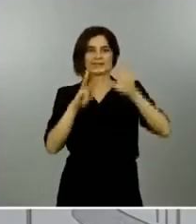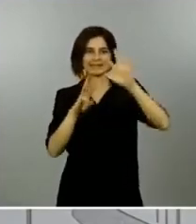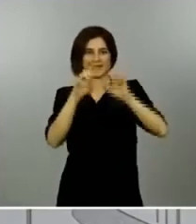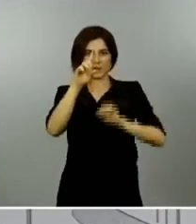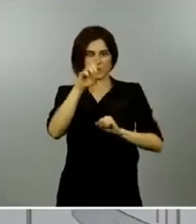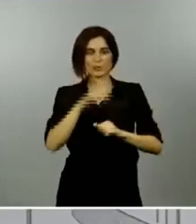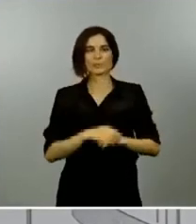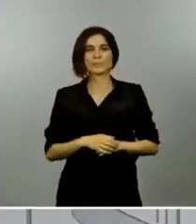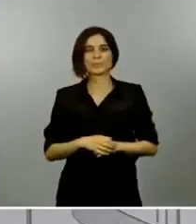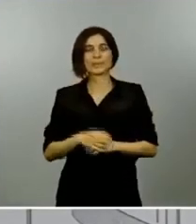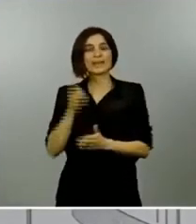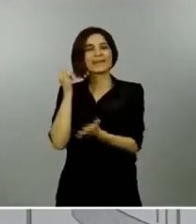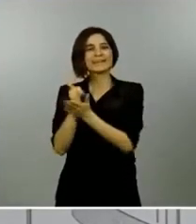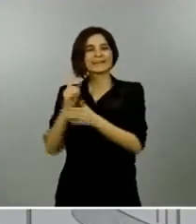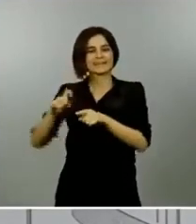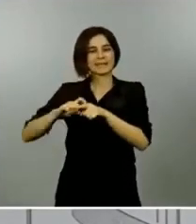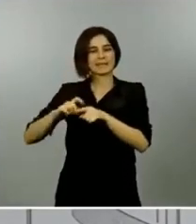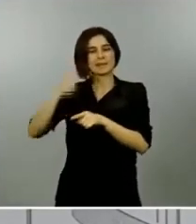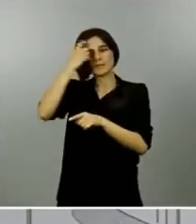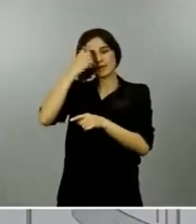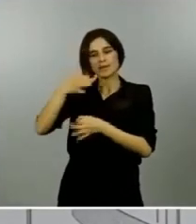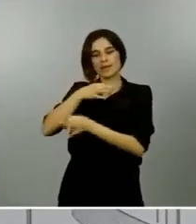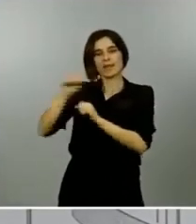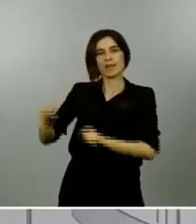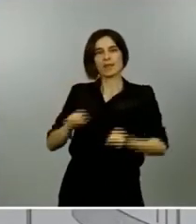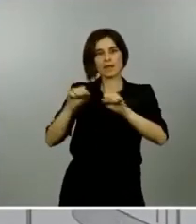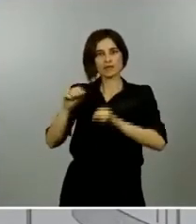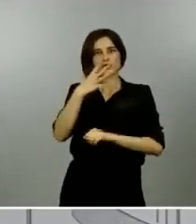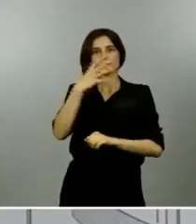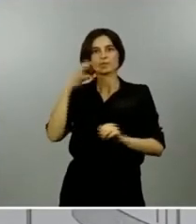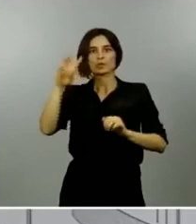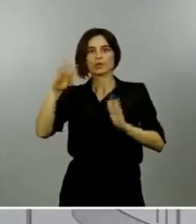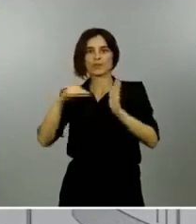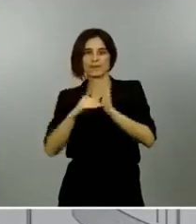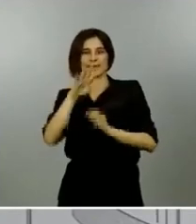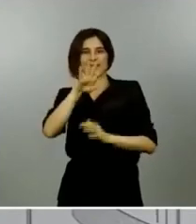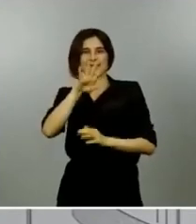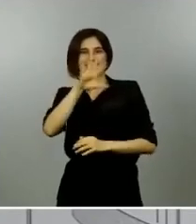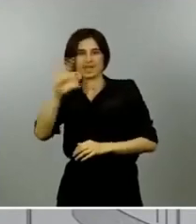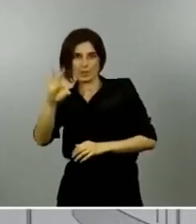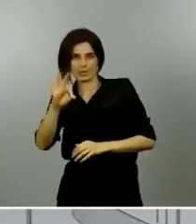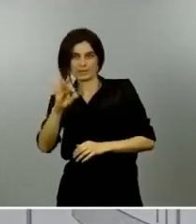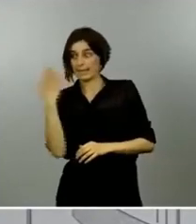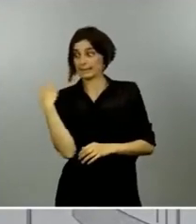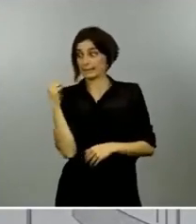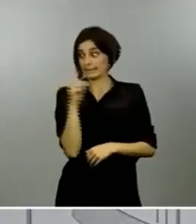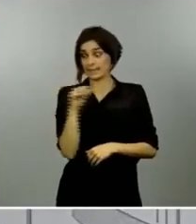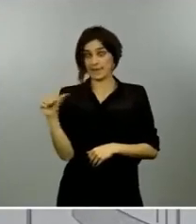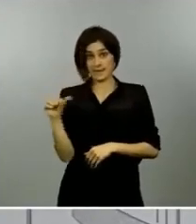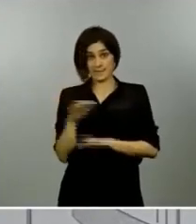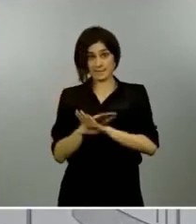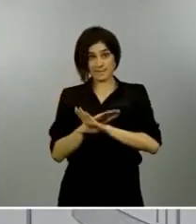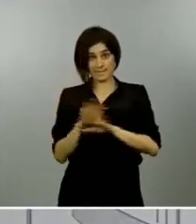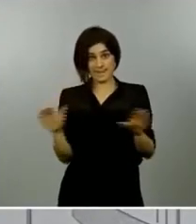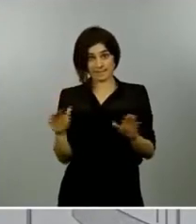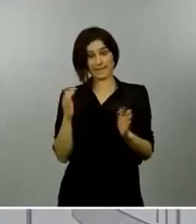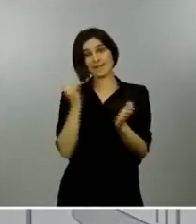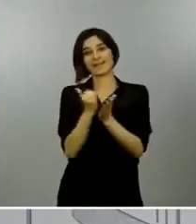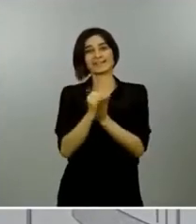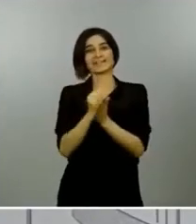son 842.550 solo en esta última semana el número de test de anticuerpos ha sido